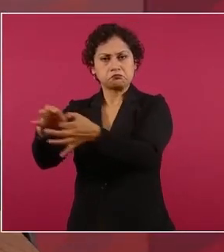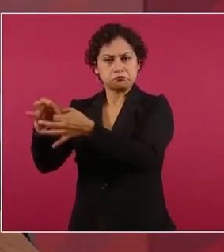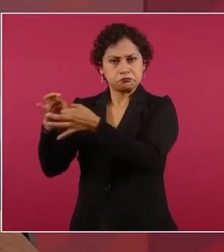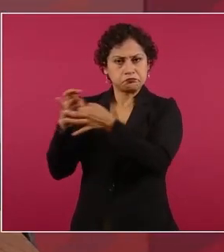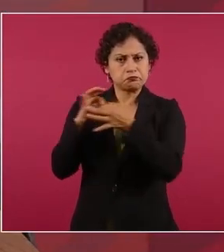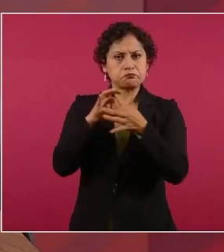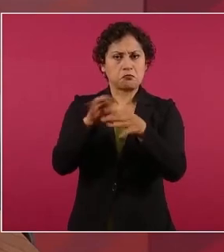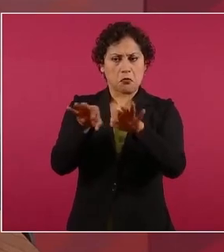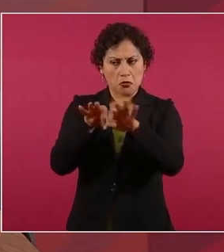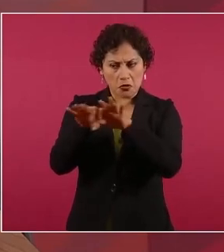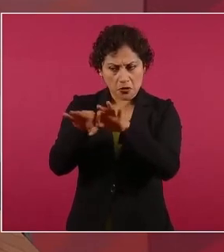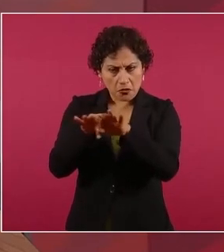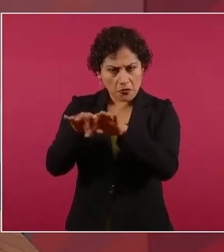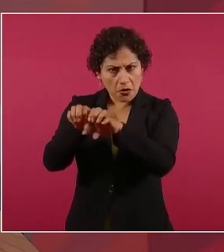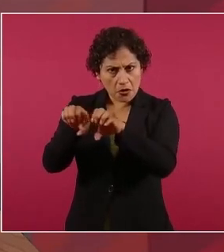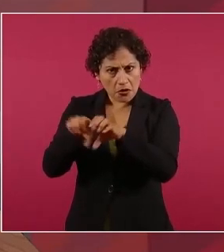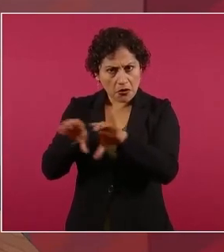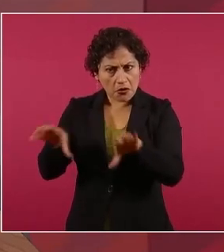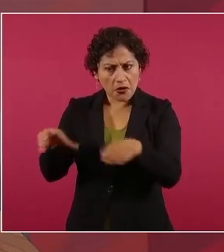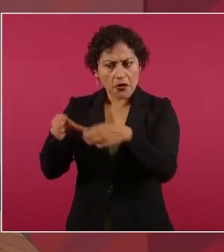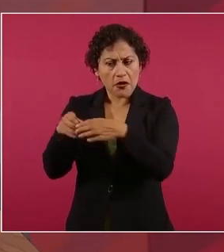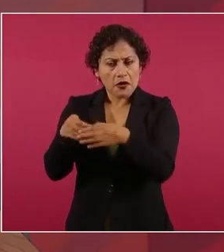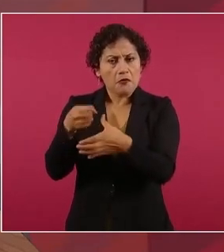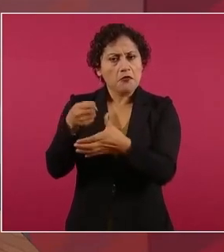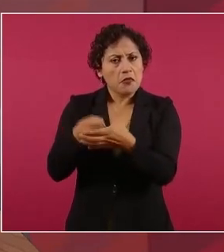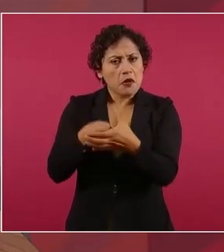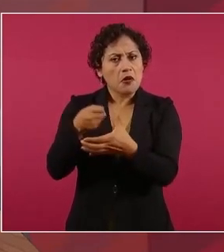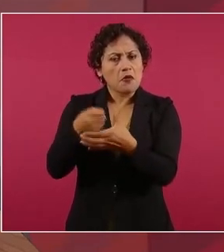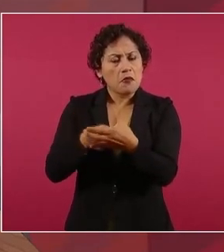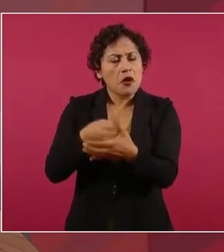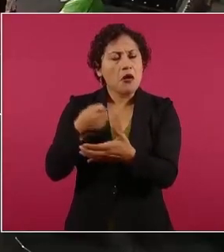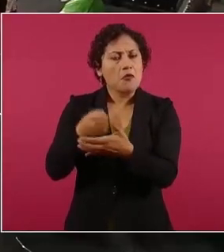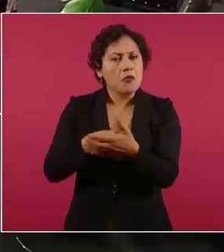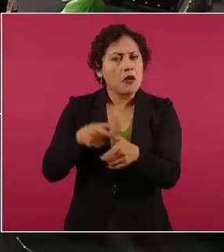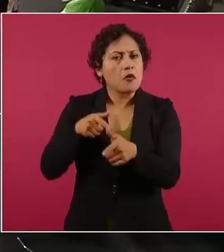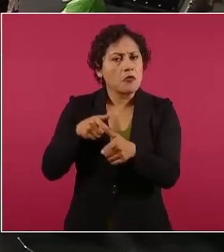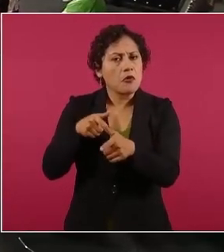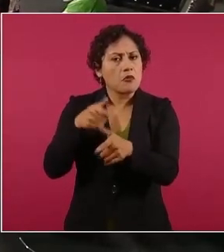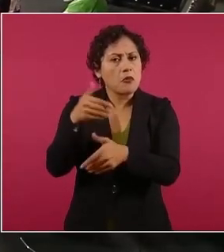con perseverancia con profesionalismo